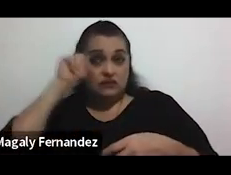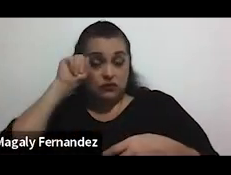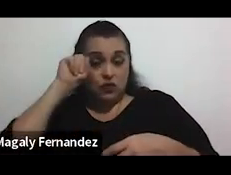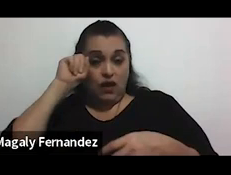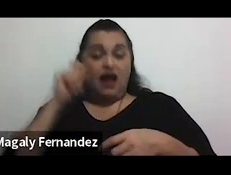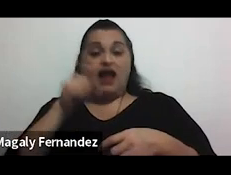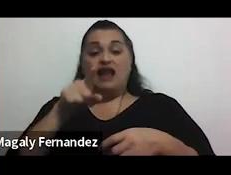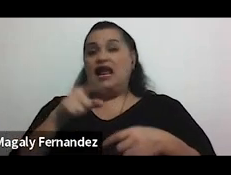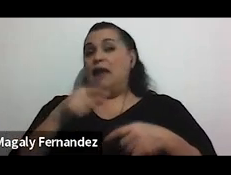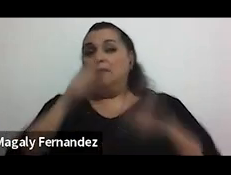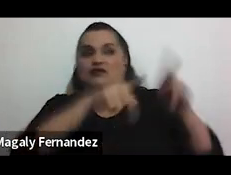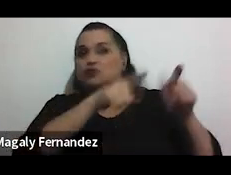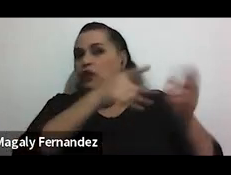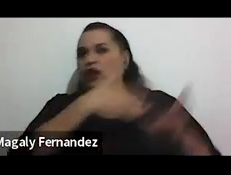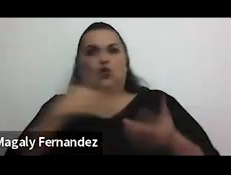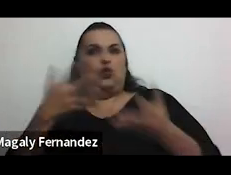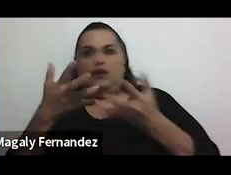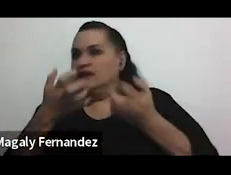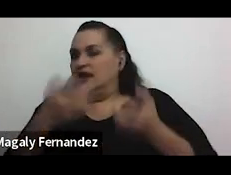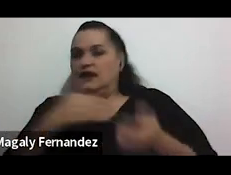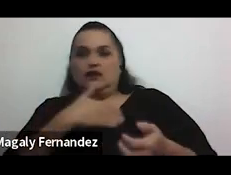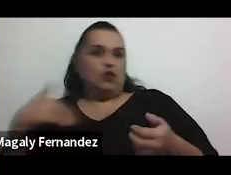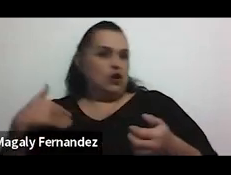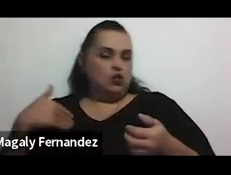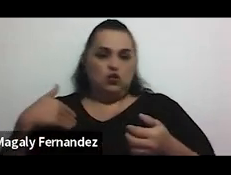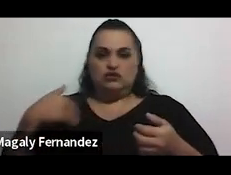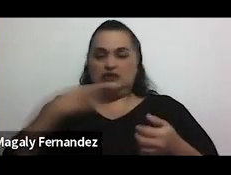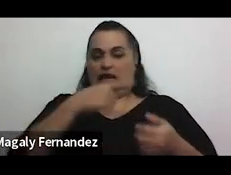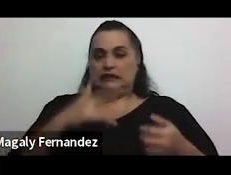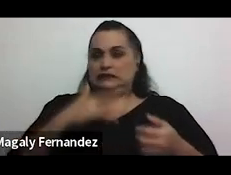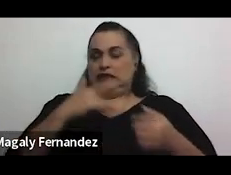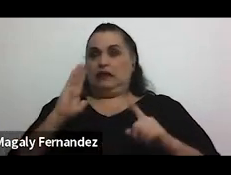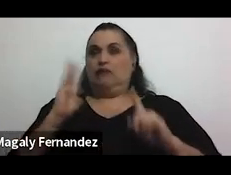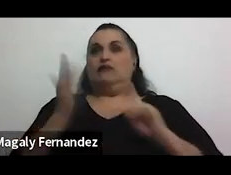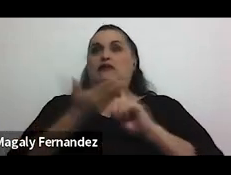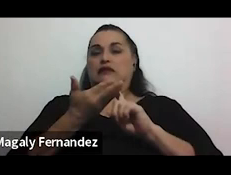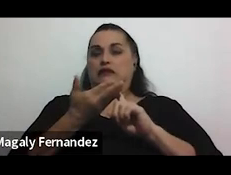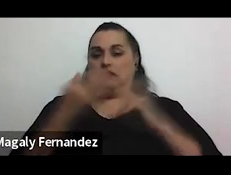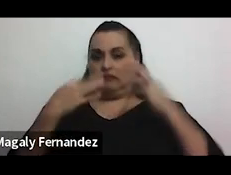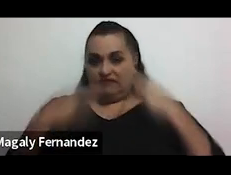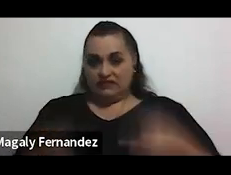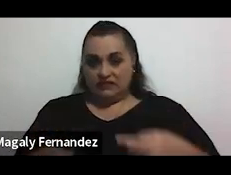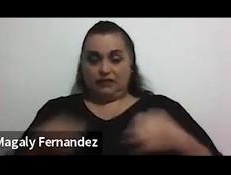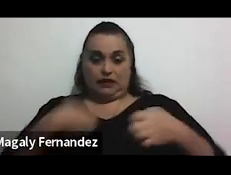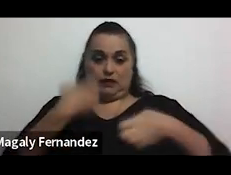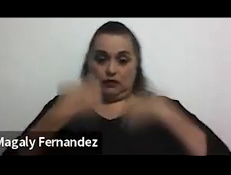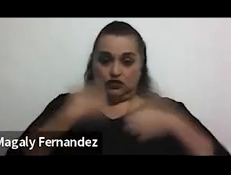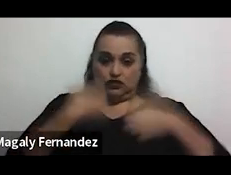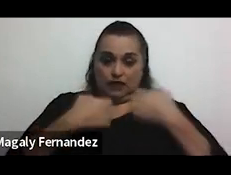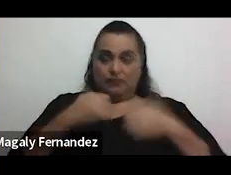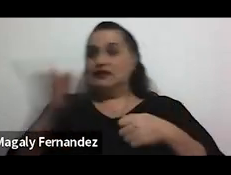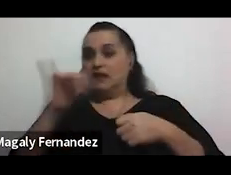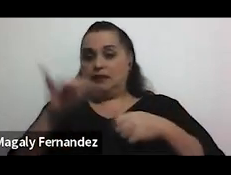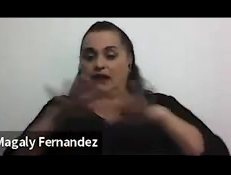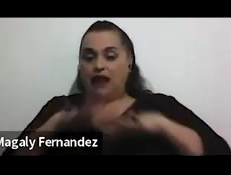resulta indeseada para la persona que la recibe y provoca efectos en su salud física emocional y por supuesto en el ambiente laboral